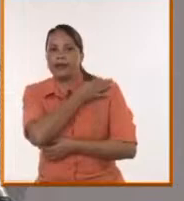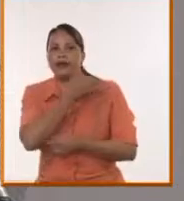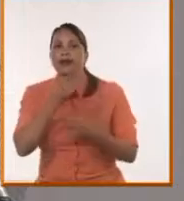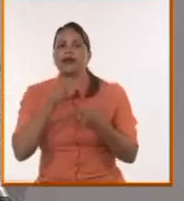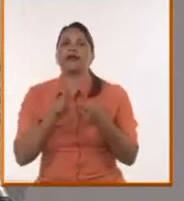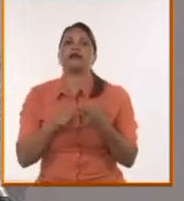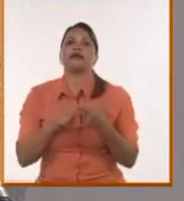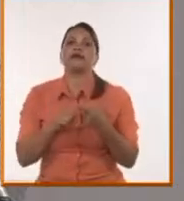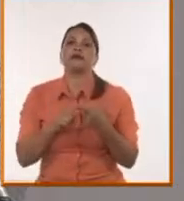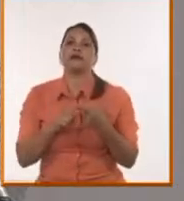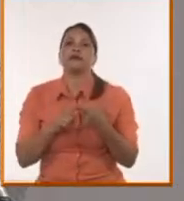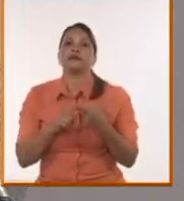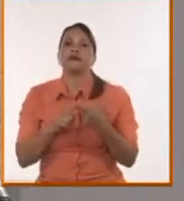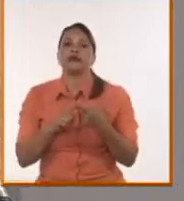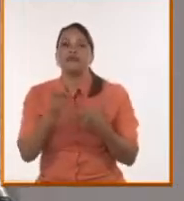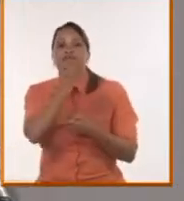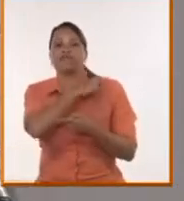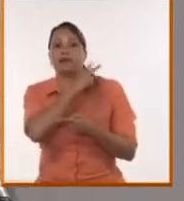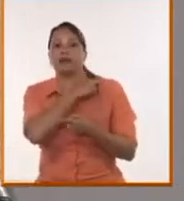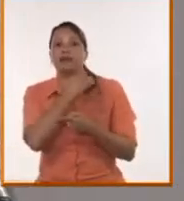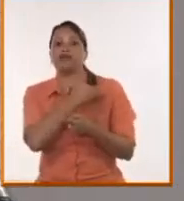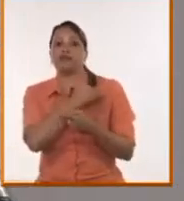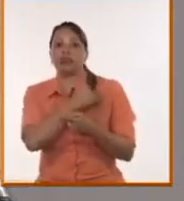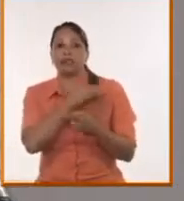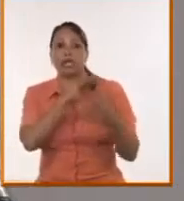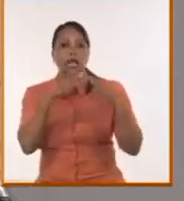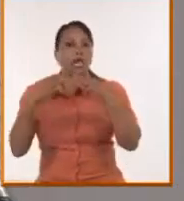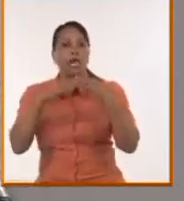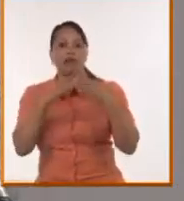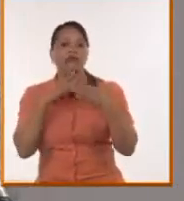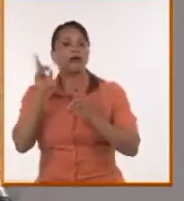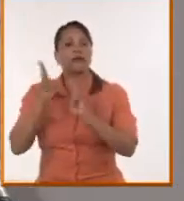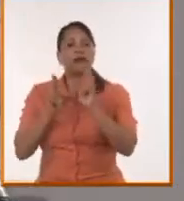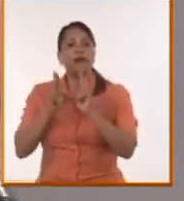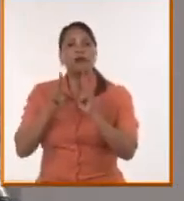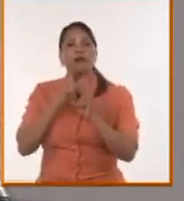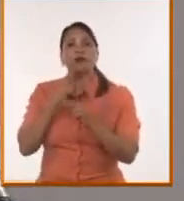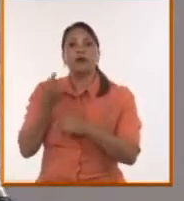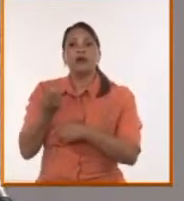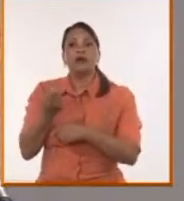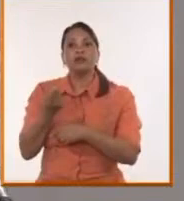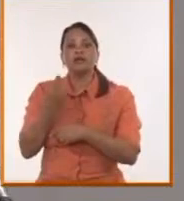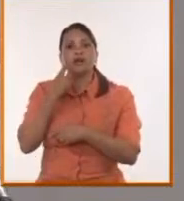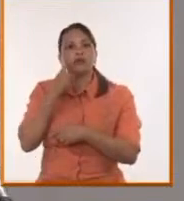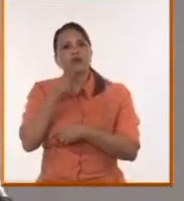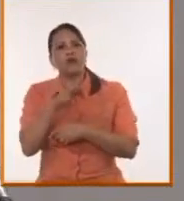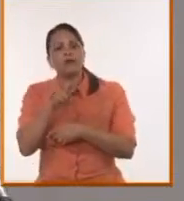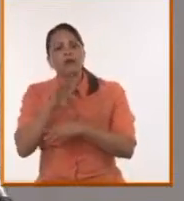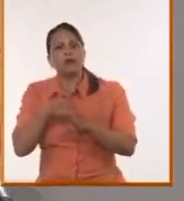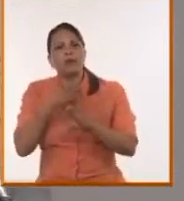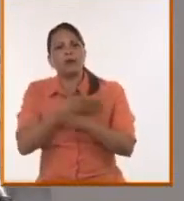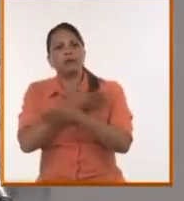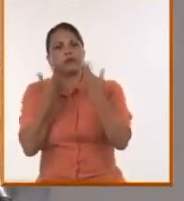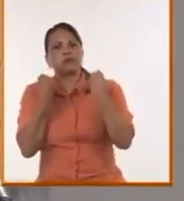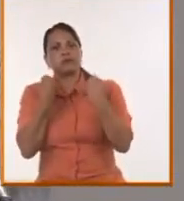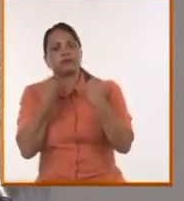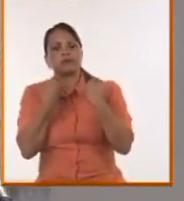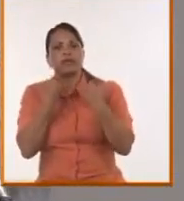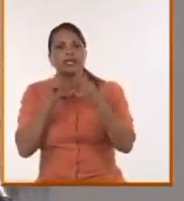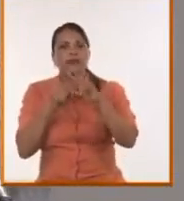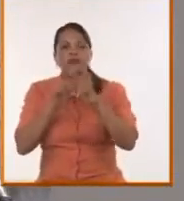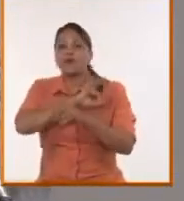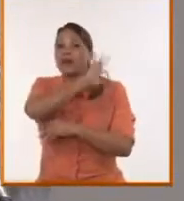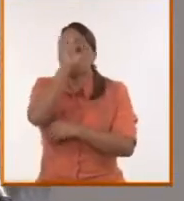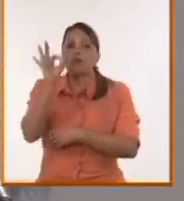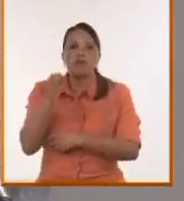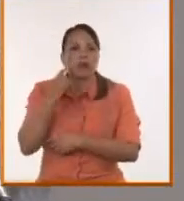altos mandos militares que discrepaban, hacían una palabra de esta y no volvían a aparecer en televisión. Entonces lo que tenemos